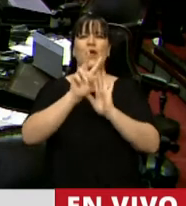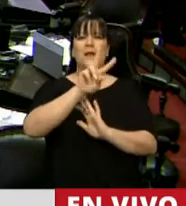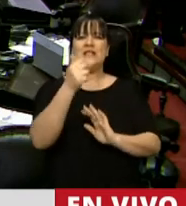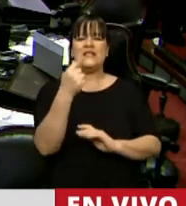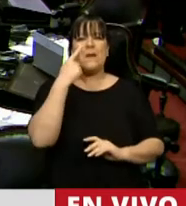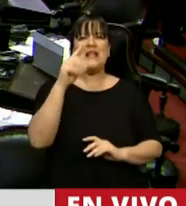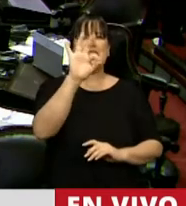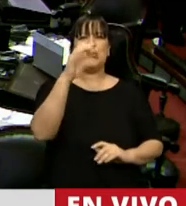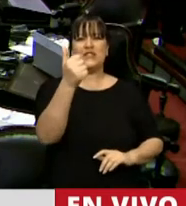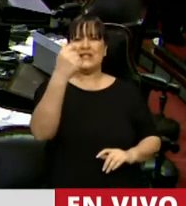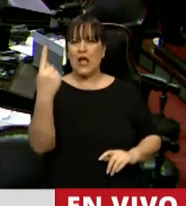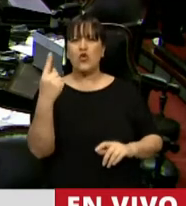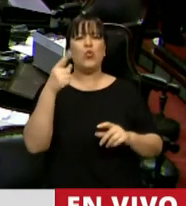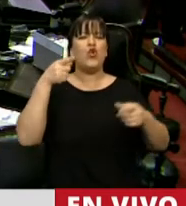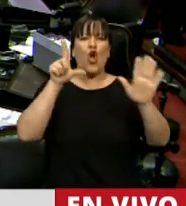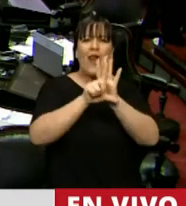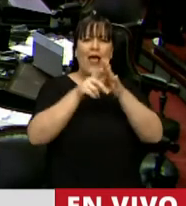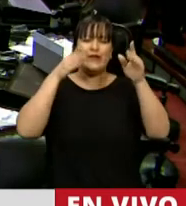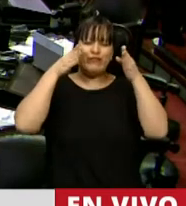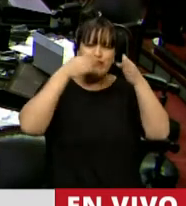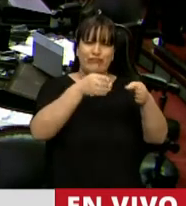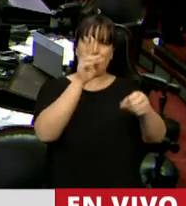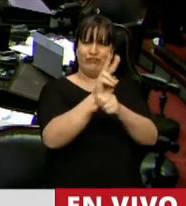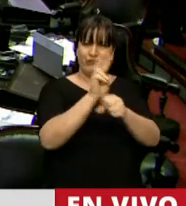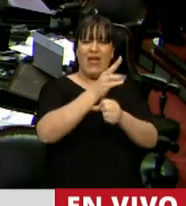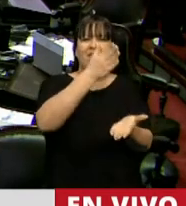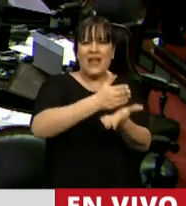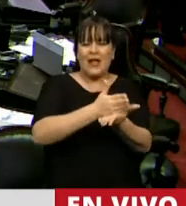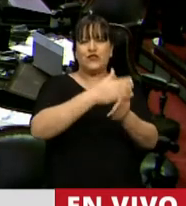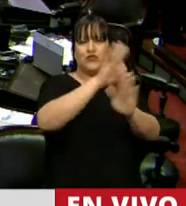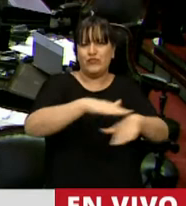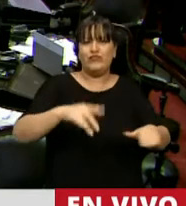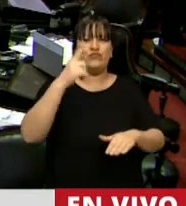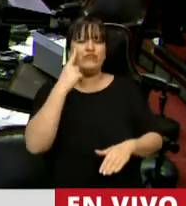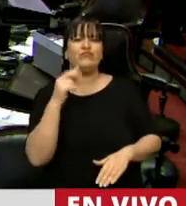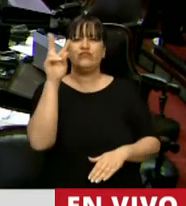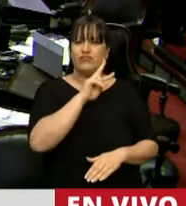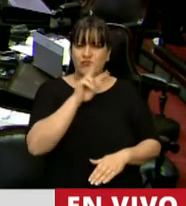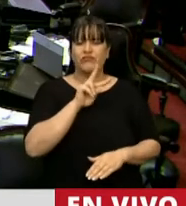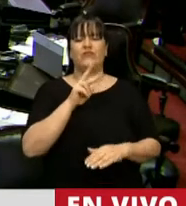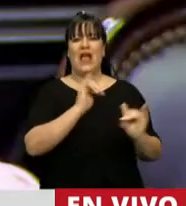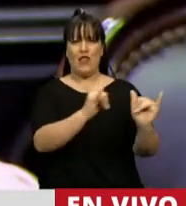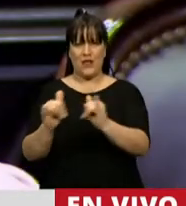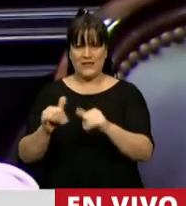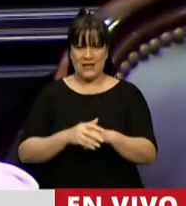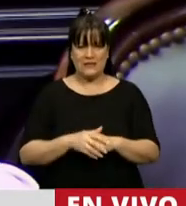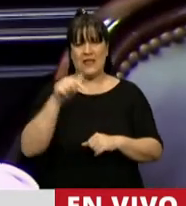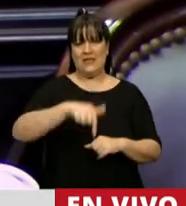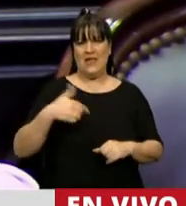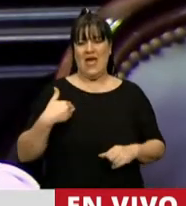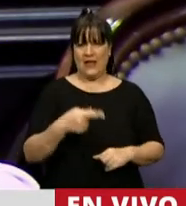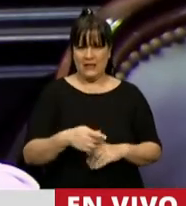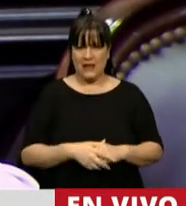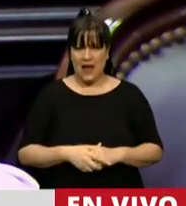.061 de Protección y Promoción Integral de los Derechos de Niñas, Niños y Adolescentes de nuestro país,